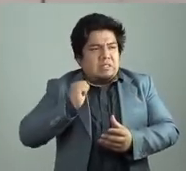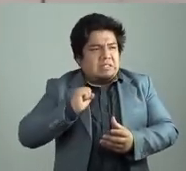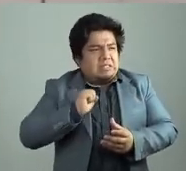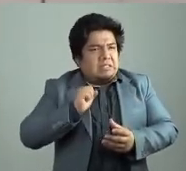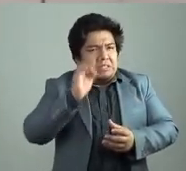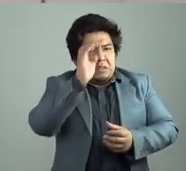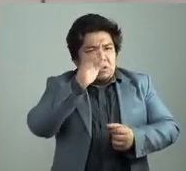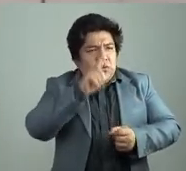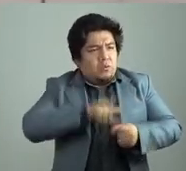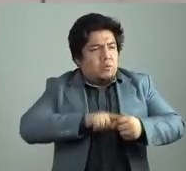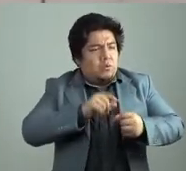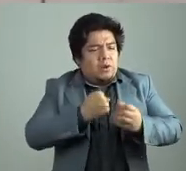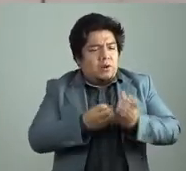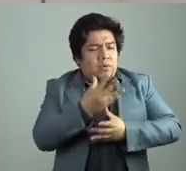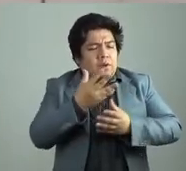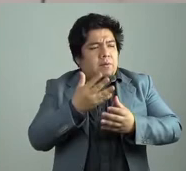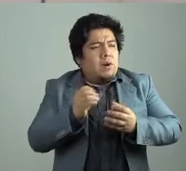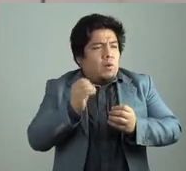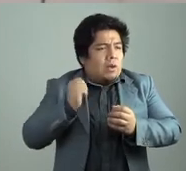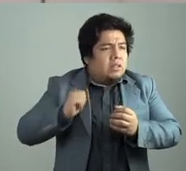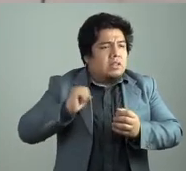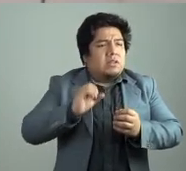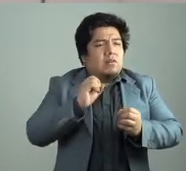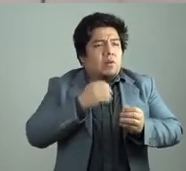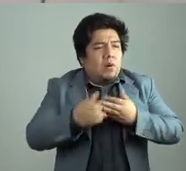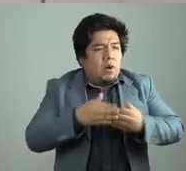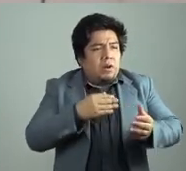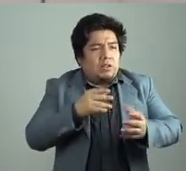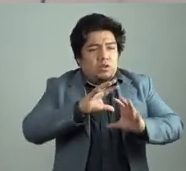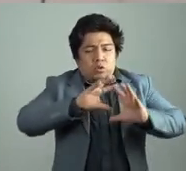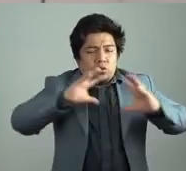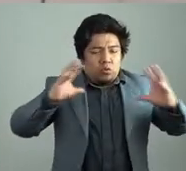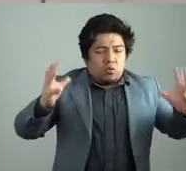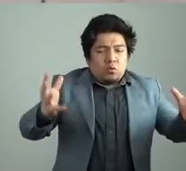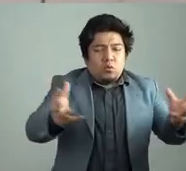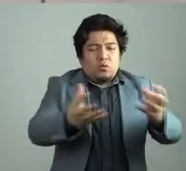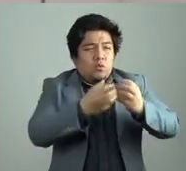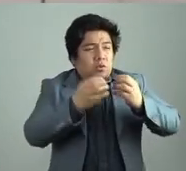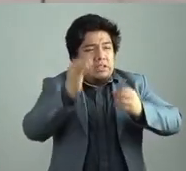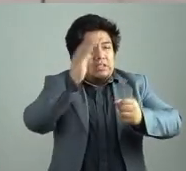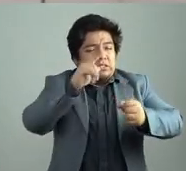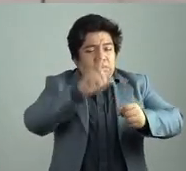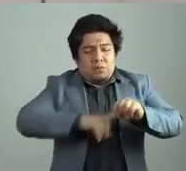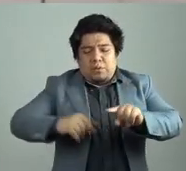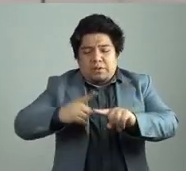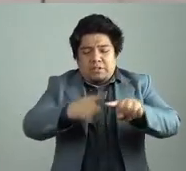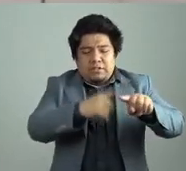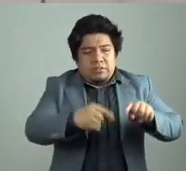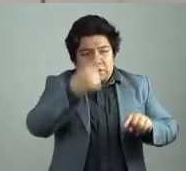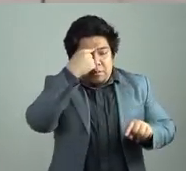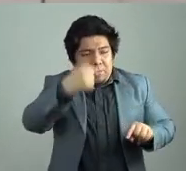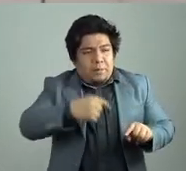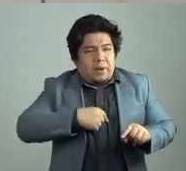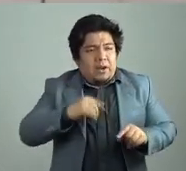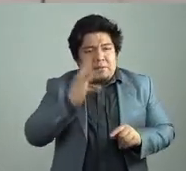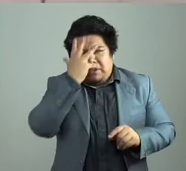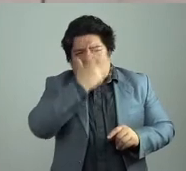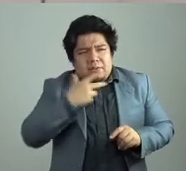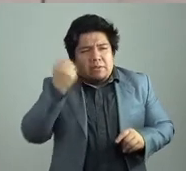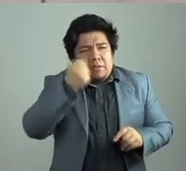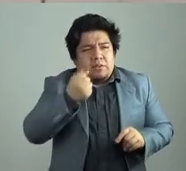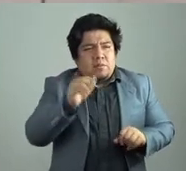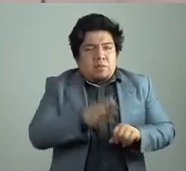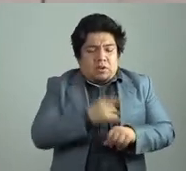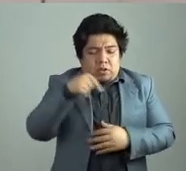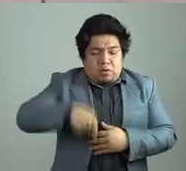Y entonces esa confluencia me es riquísima para mí, ¿no? Para mí Ciudad de México es la ciudad que yo decidí, porque yo nací aquí en Ciudad